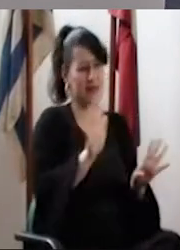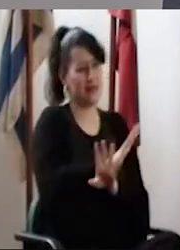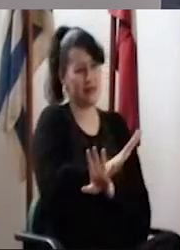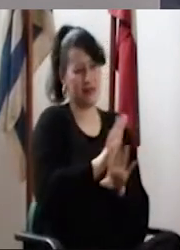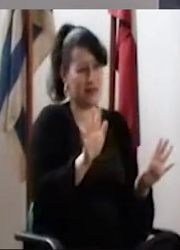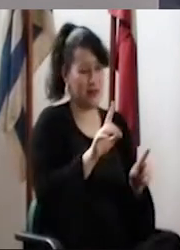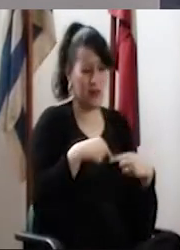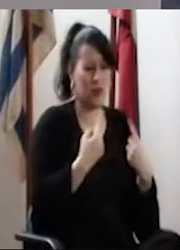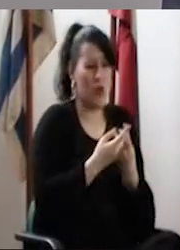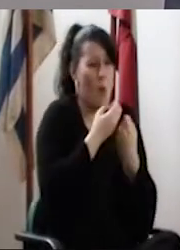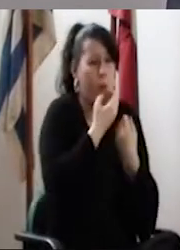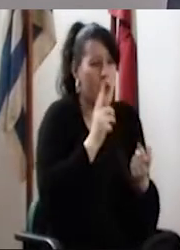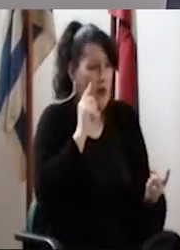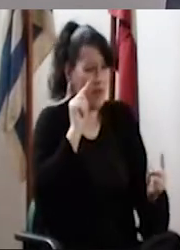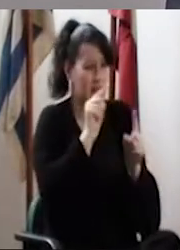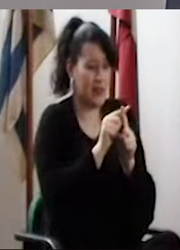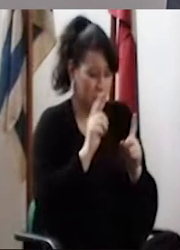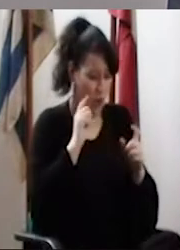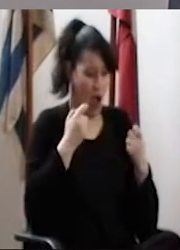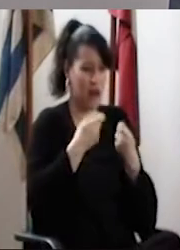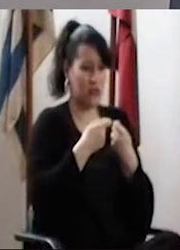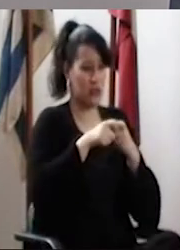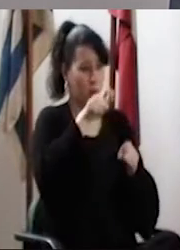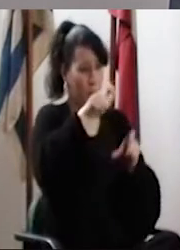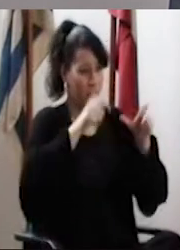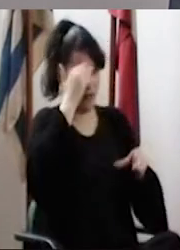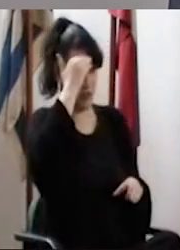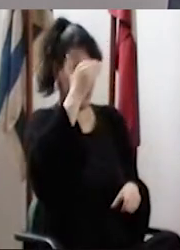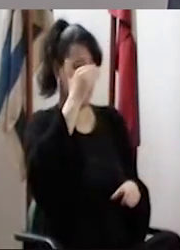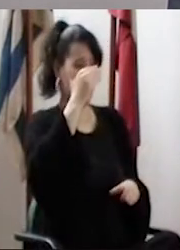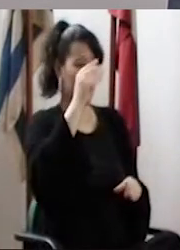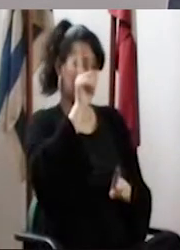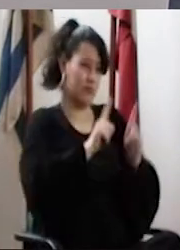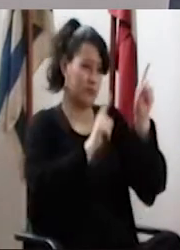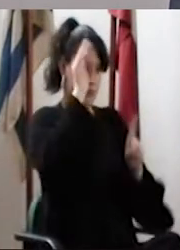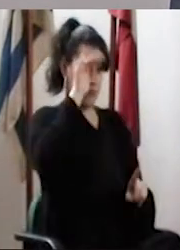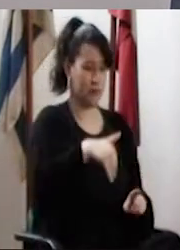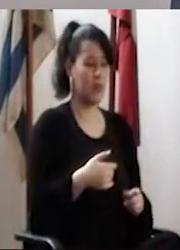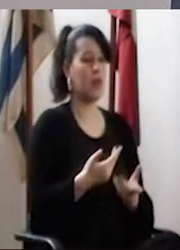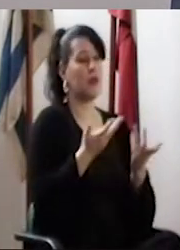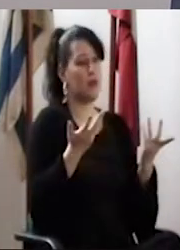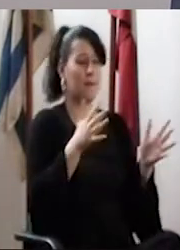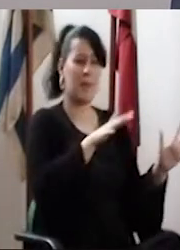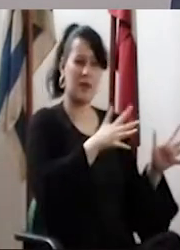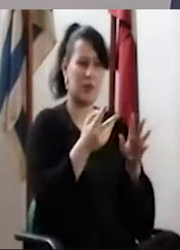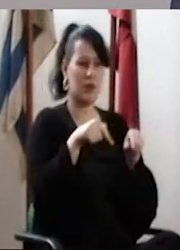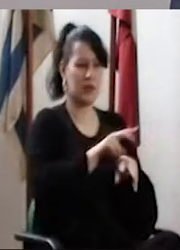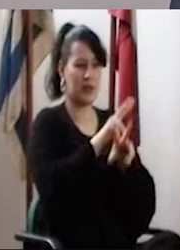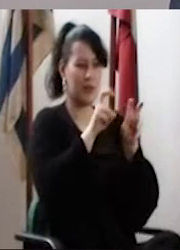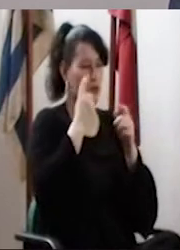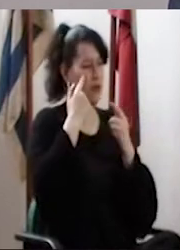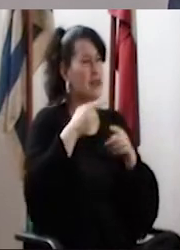totalmente fuera de las intenciones de la asociación de docentes de la Universidad de la República. Entonces,